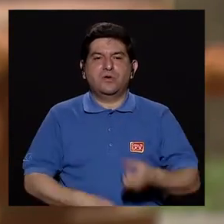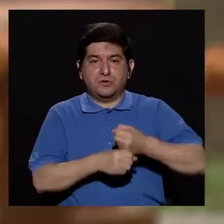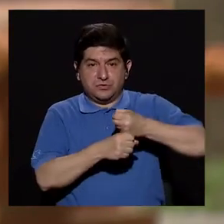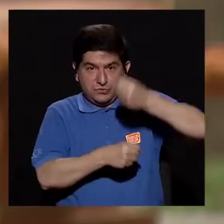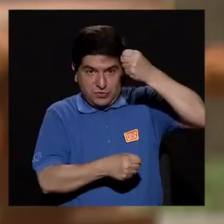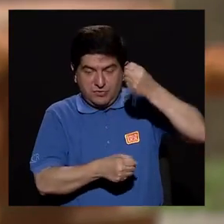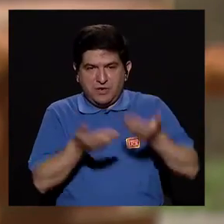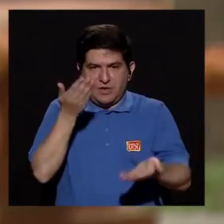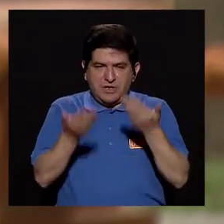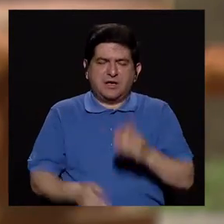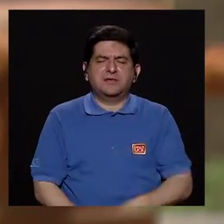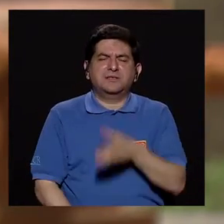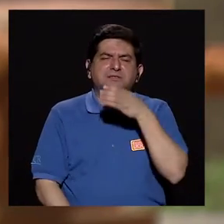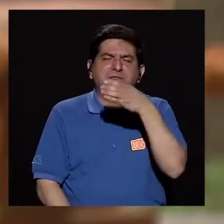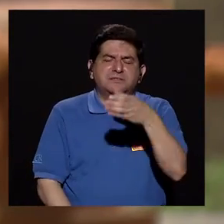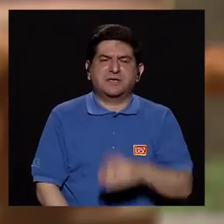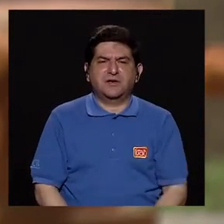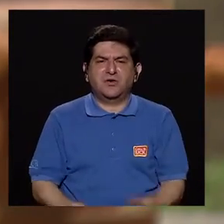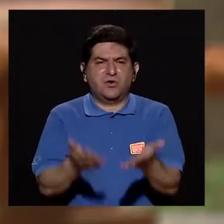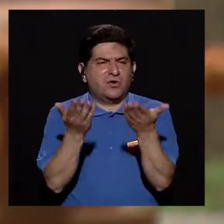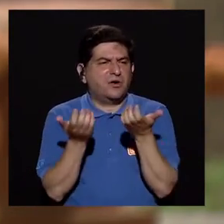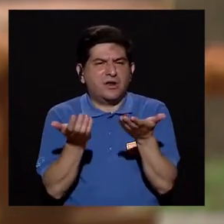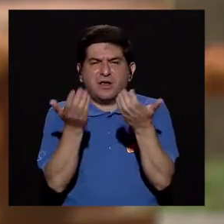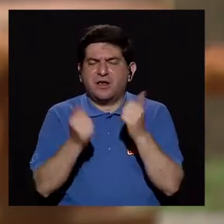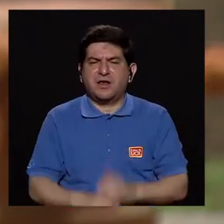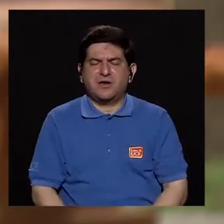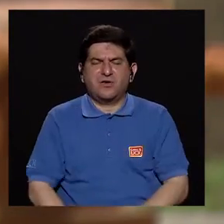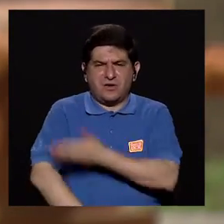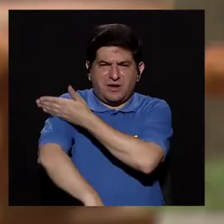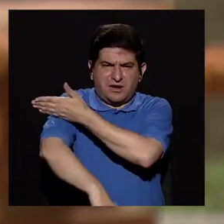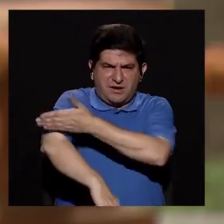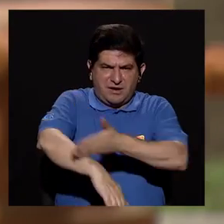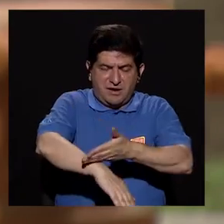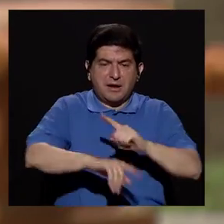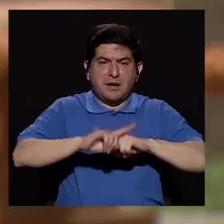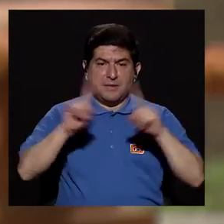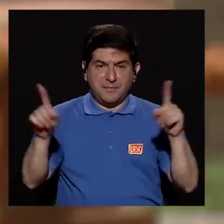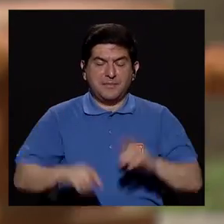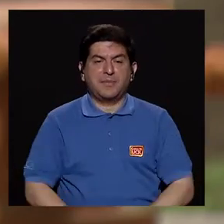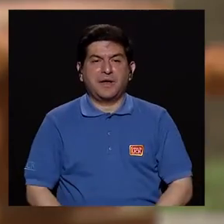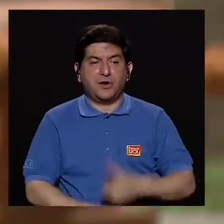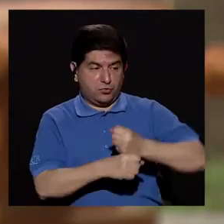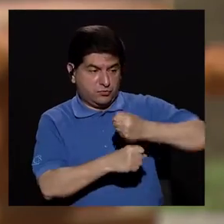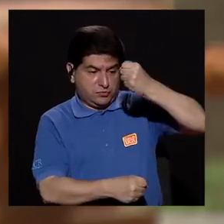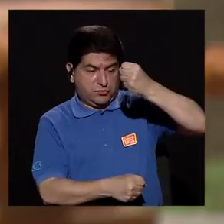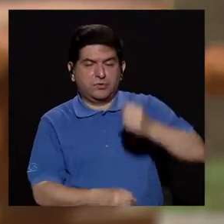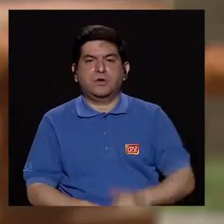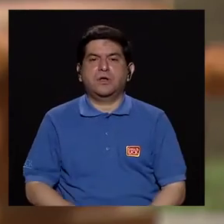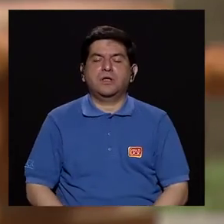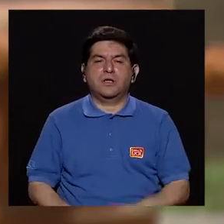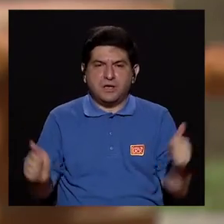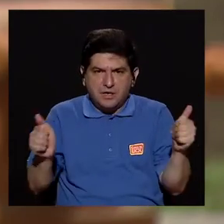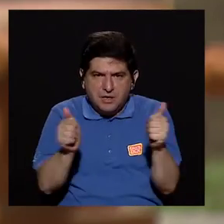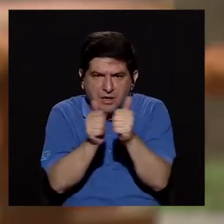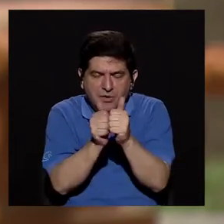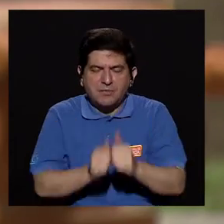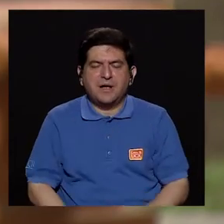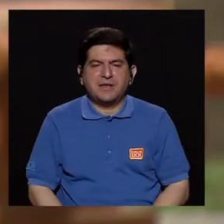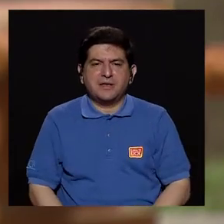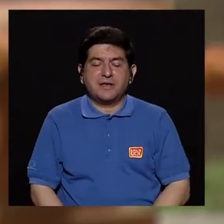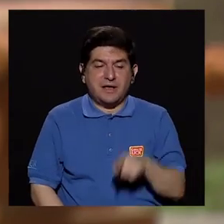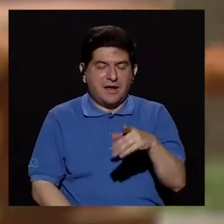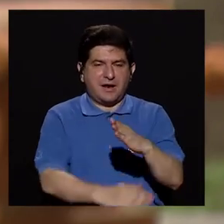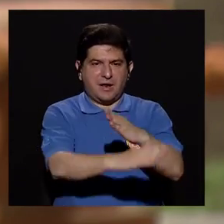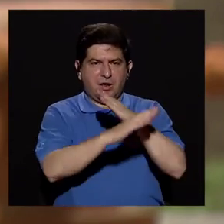sombrilla en caso de que haga mucho calor y entonces no se quieran poner manga larga, ponerse la sombrilla y complementarlo con un filtro solar.